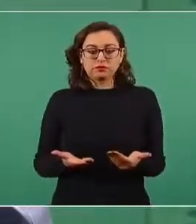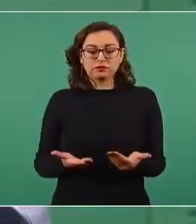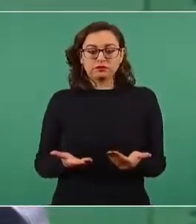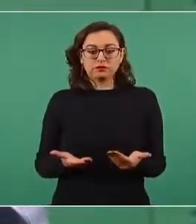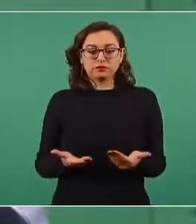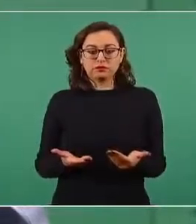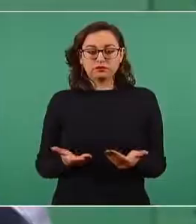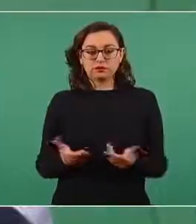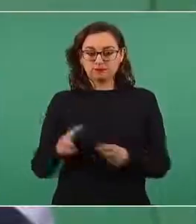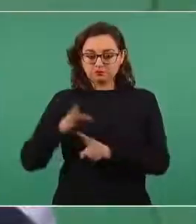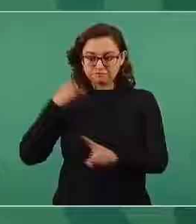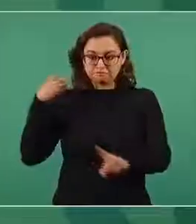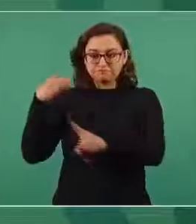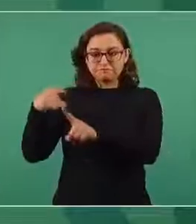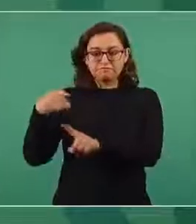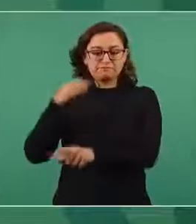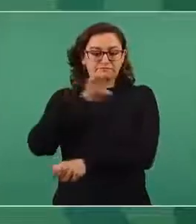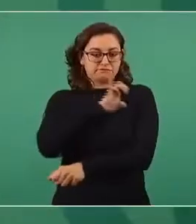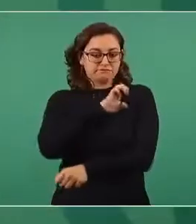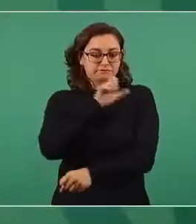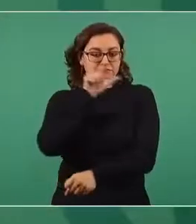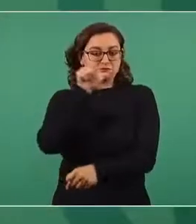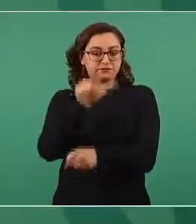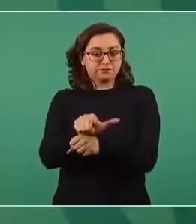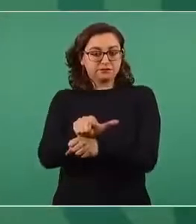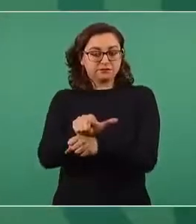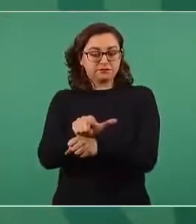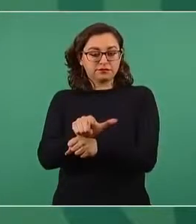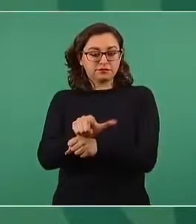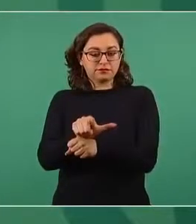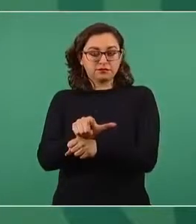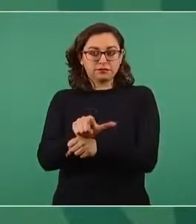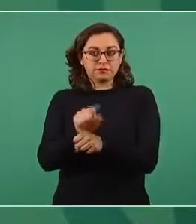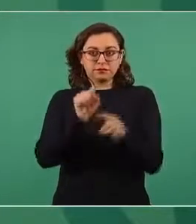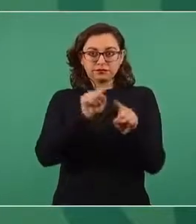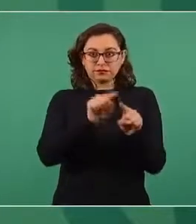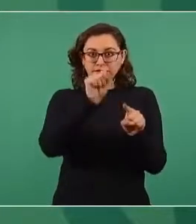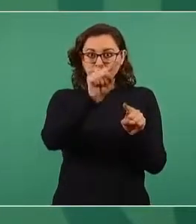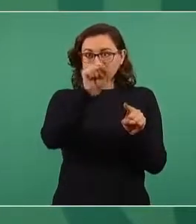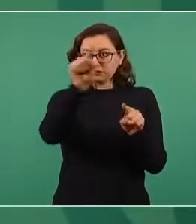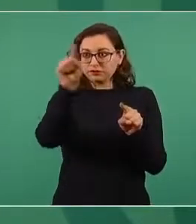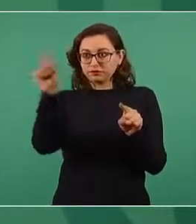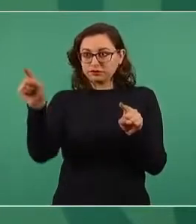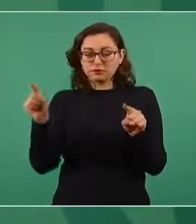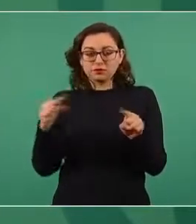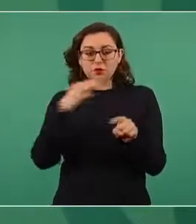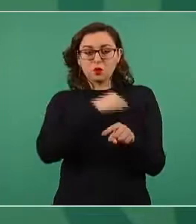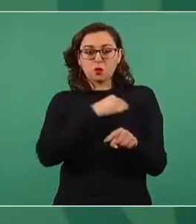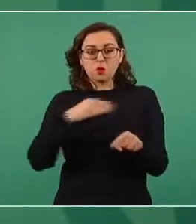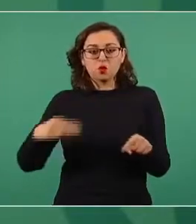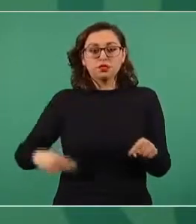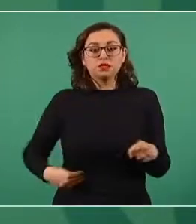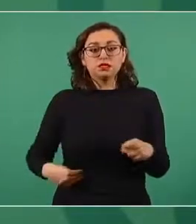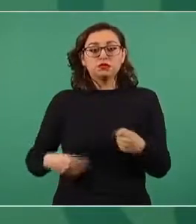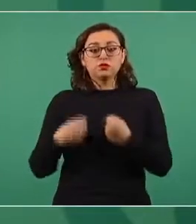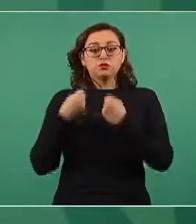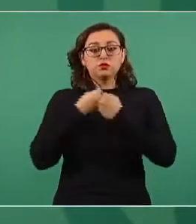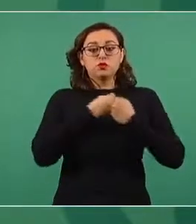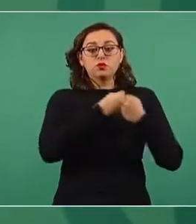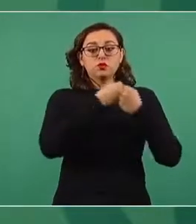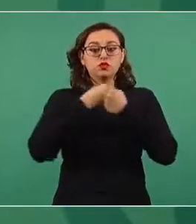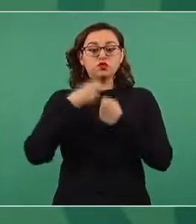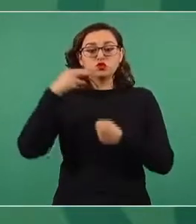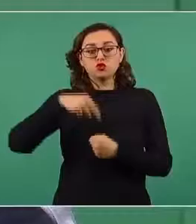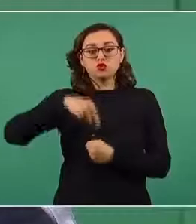vacunación especial en los municipios fronterizos de nuestro